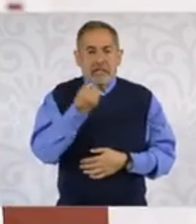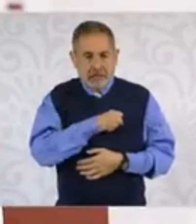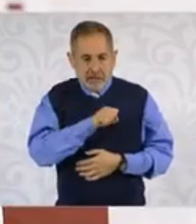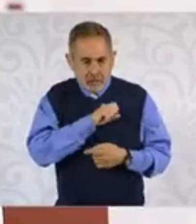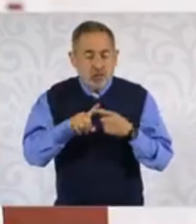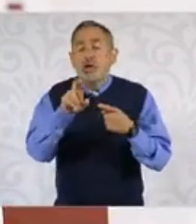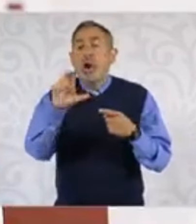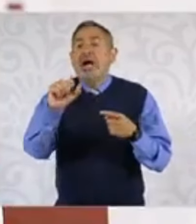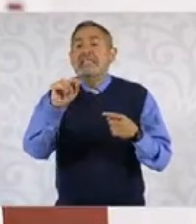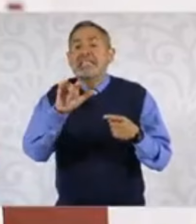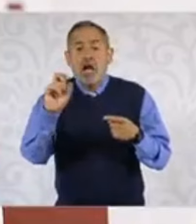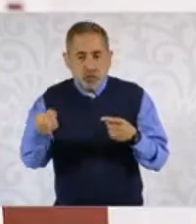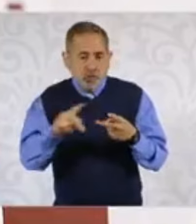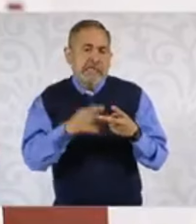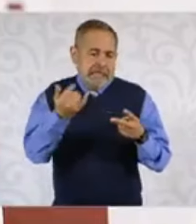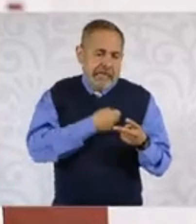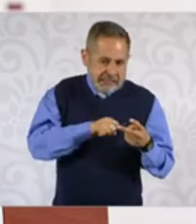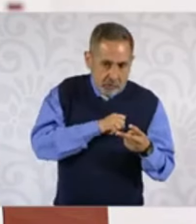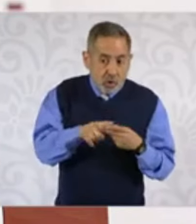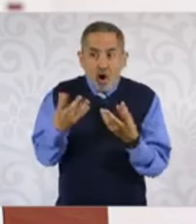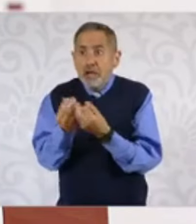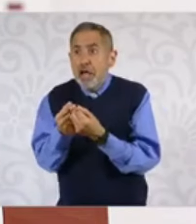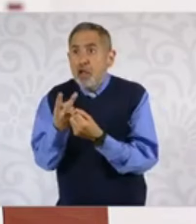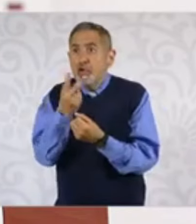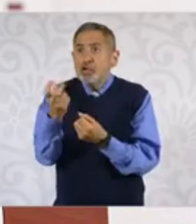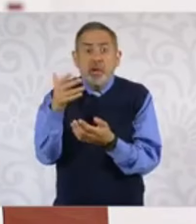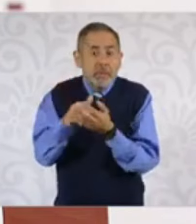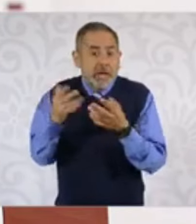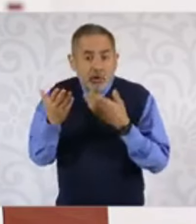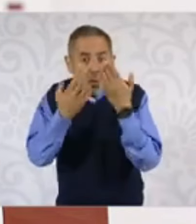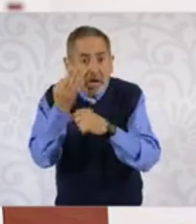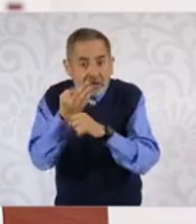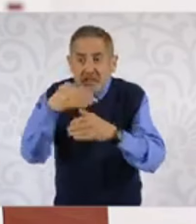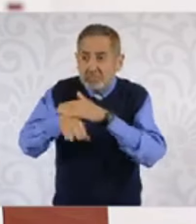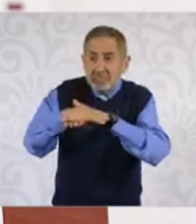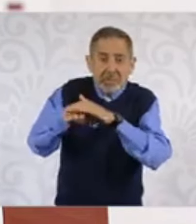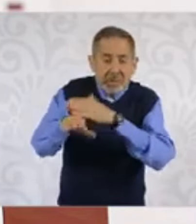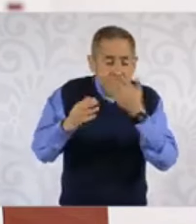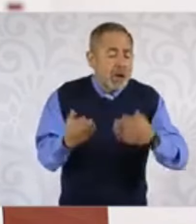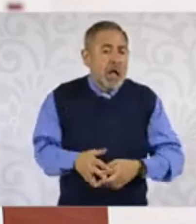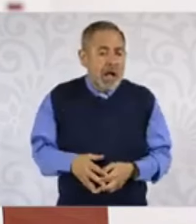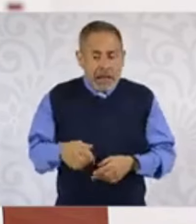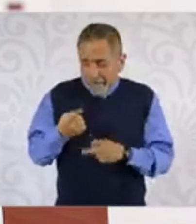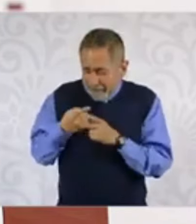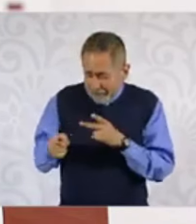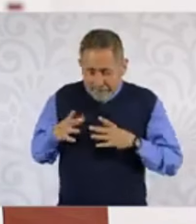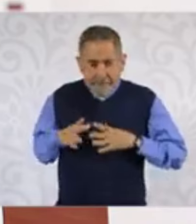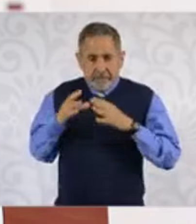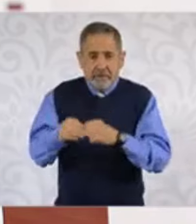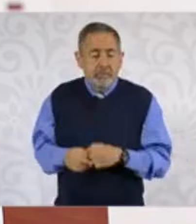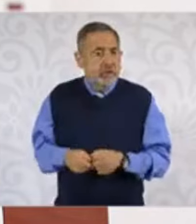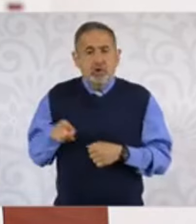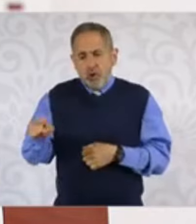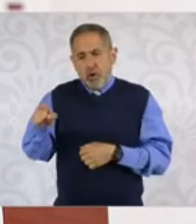calendario de sus pagos se da a conocer a inicios de cada año, donde están ya las fechas oficiales en las cuales deben de